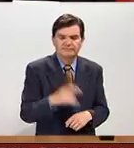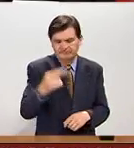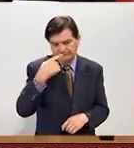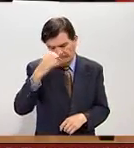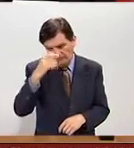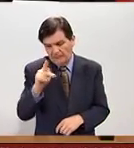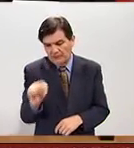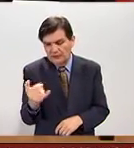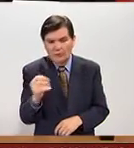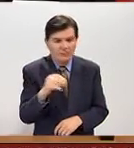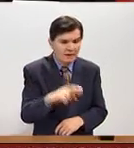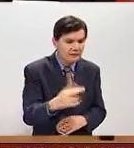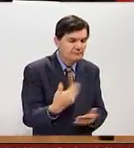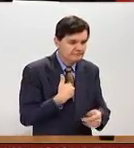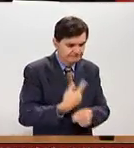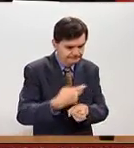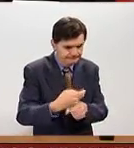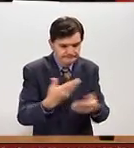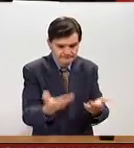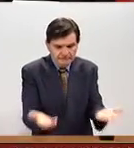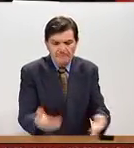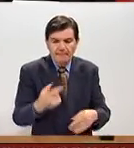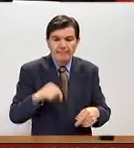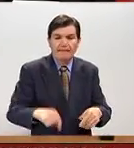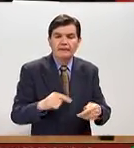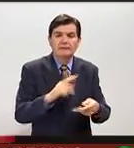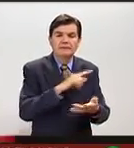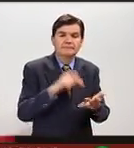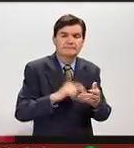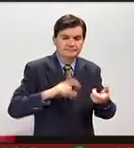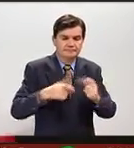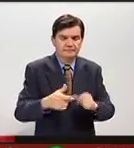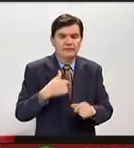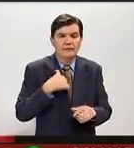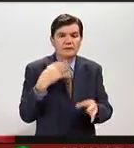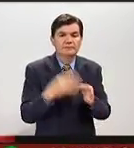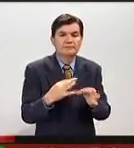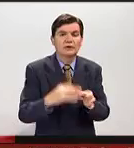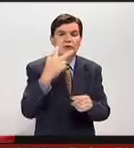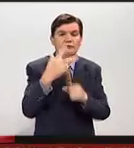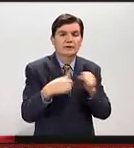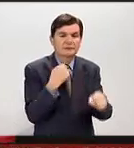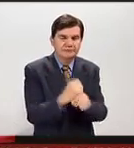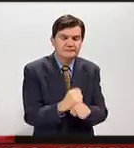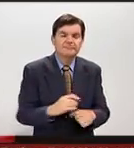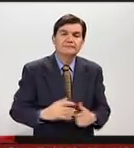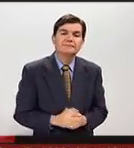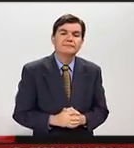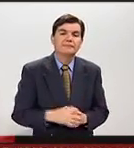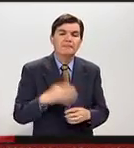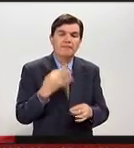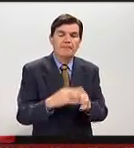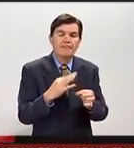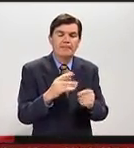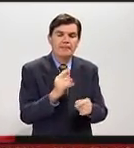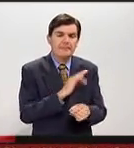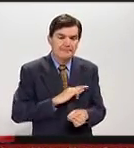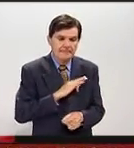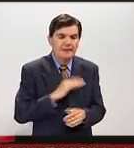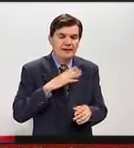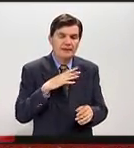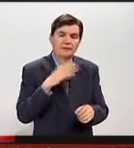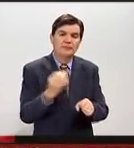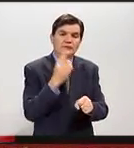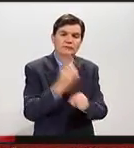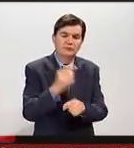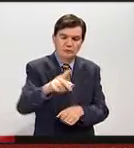Pati y Omar, muchas gracias por invitarme aquí a este espacio de México al día que estamos cumpliendo ocho años. Y bueno, estamos muy contentos y tuvimos la